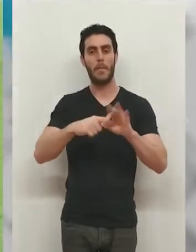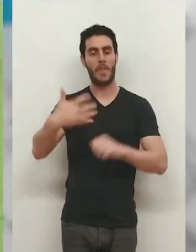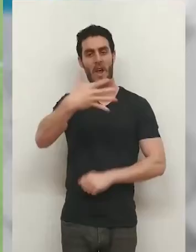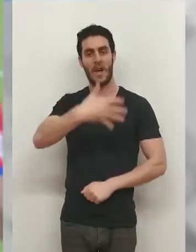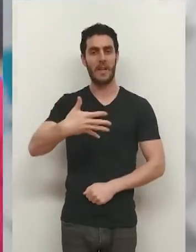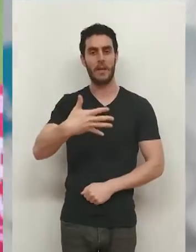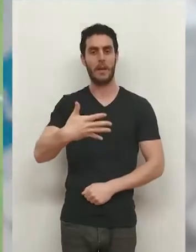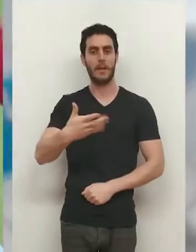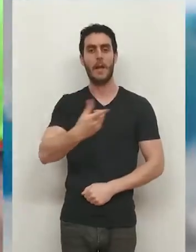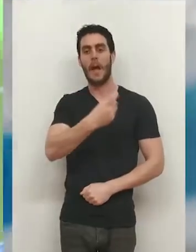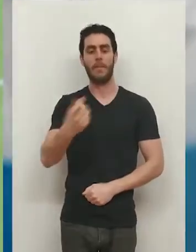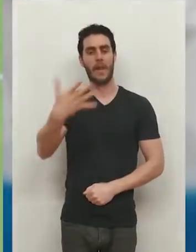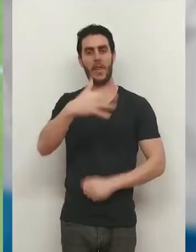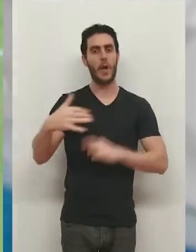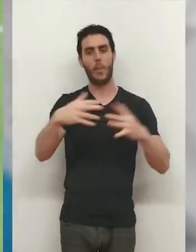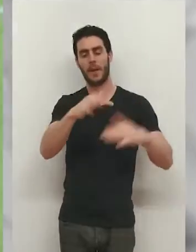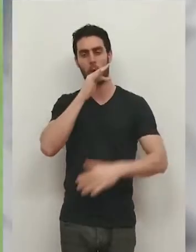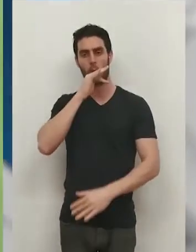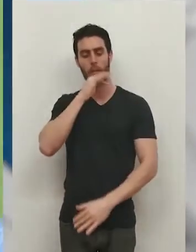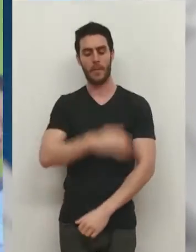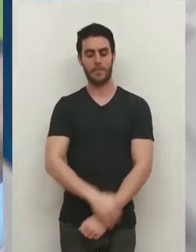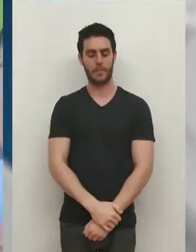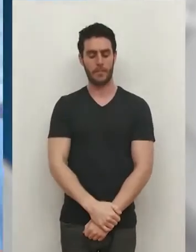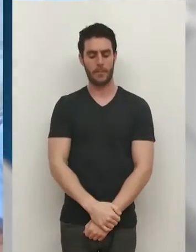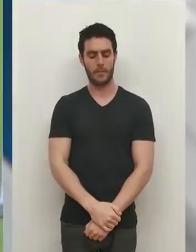quinta plaza con cinco partidos aún por disputar.